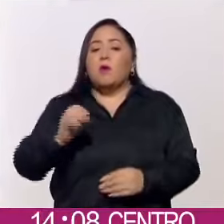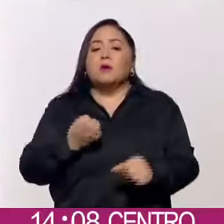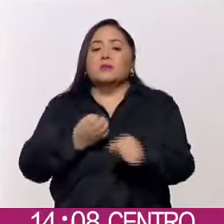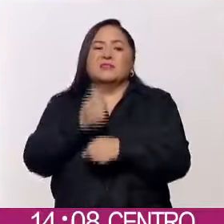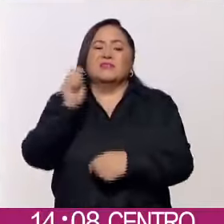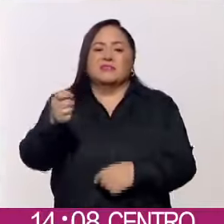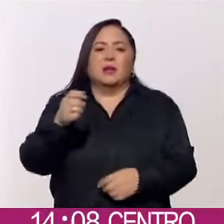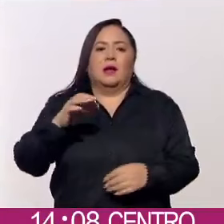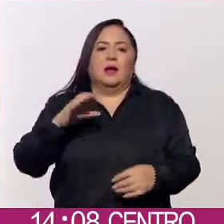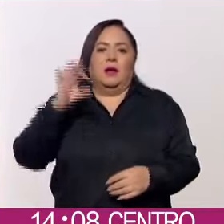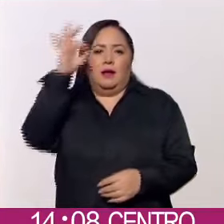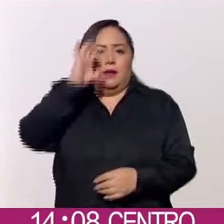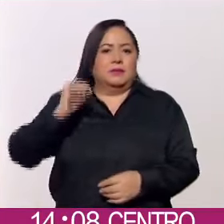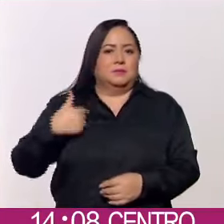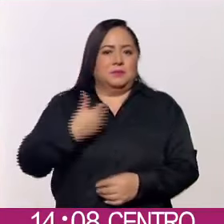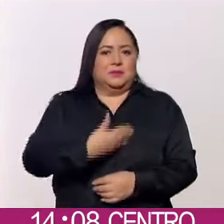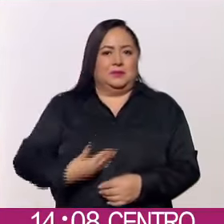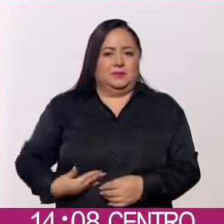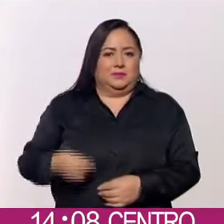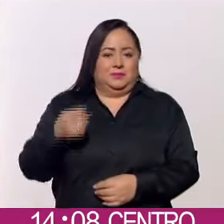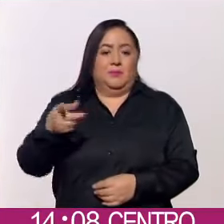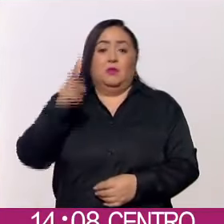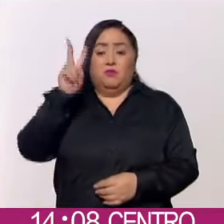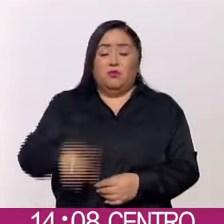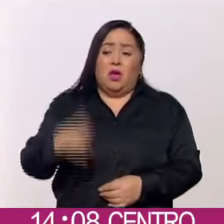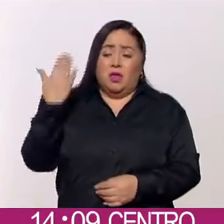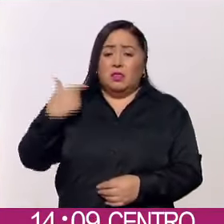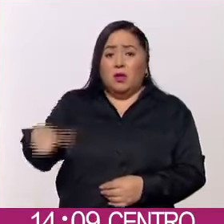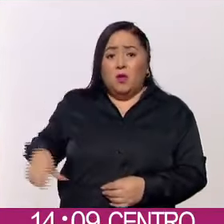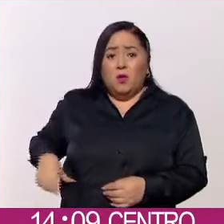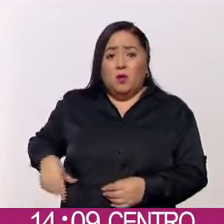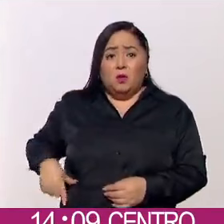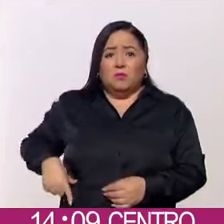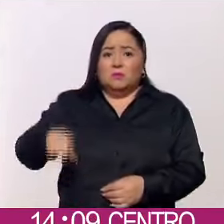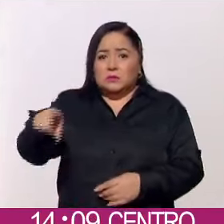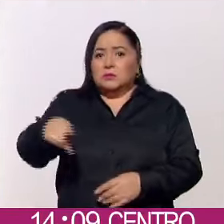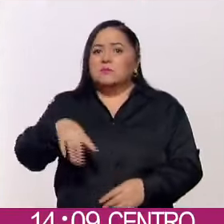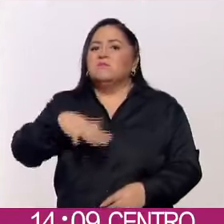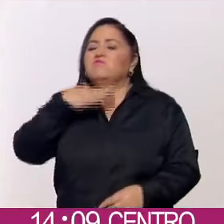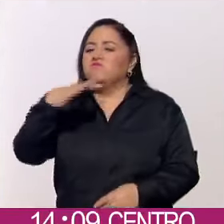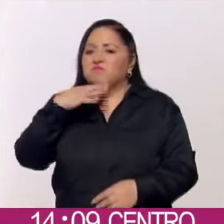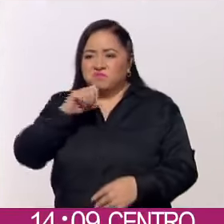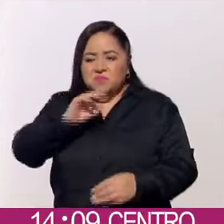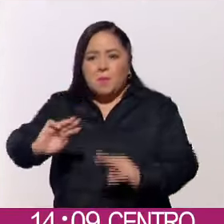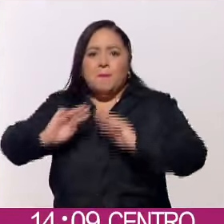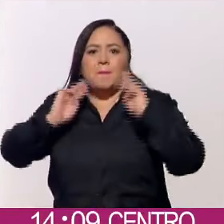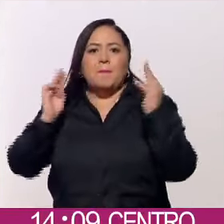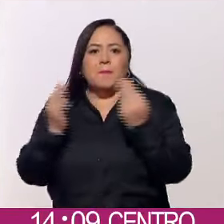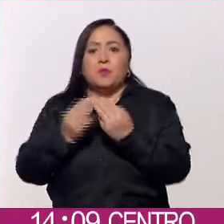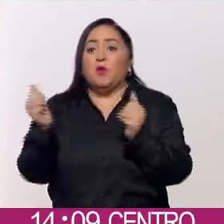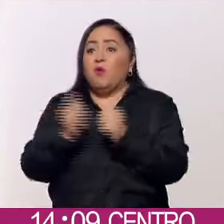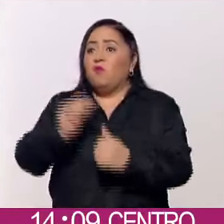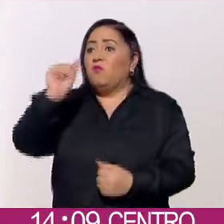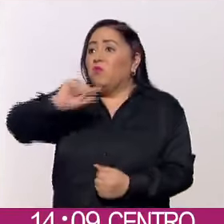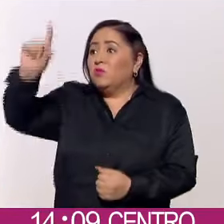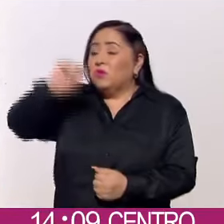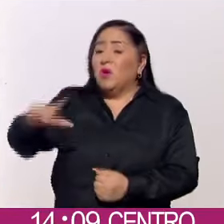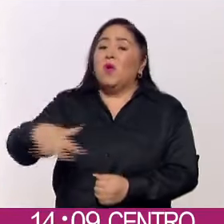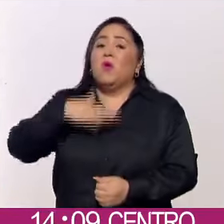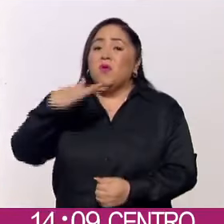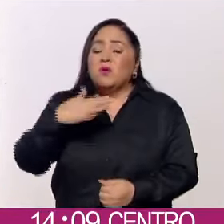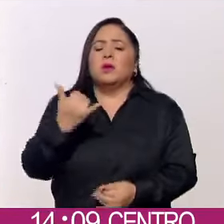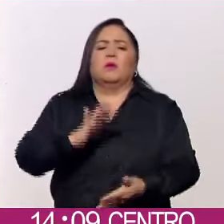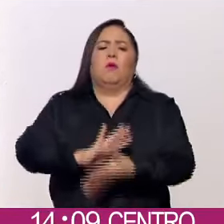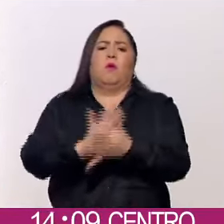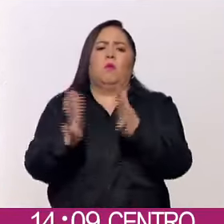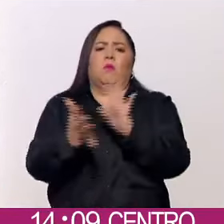de Calderón. Era un gobierno totalmente infiltrado por la delincuencia, con funcionarios corruptos y